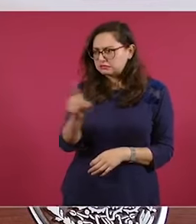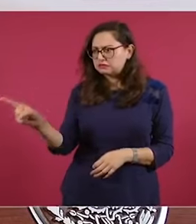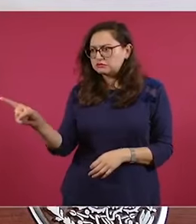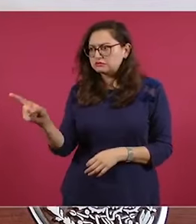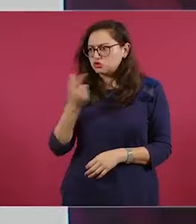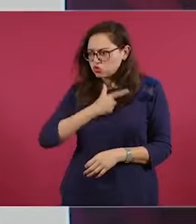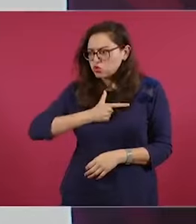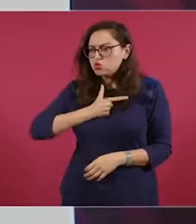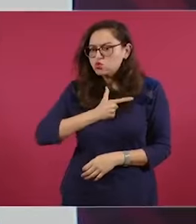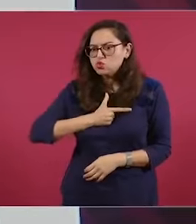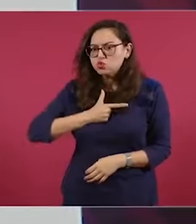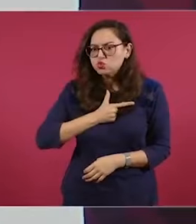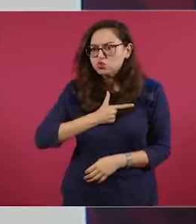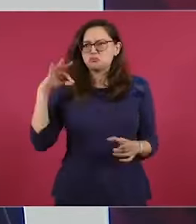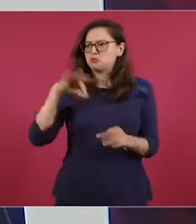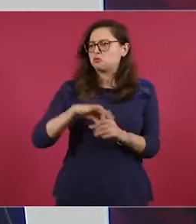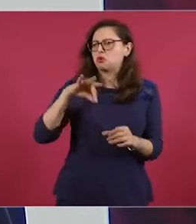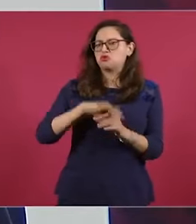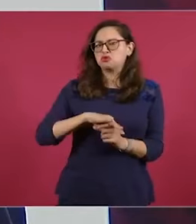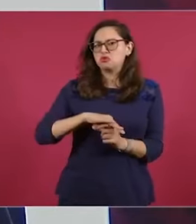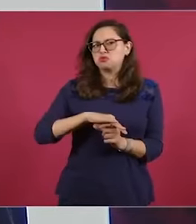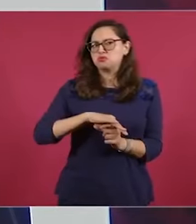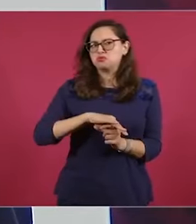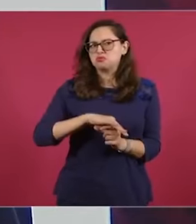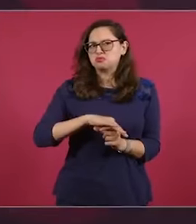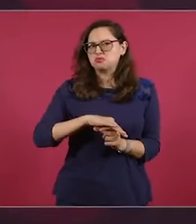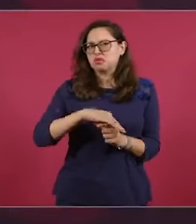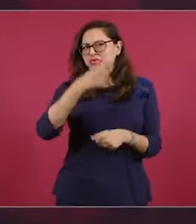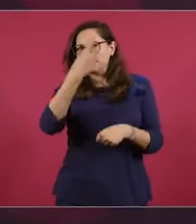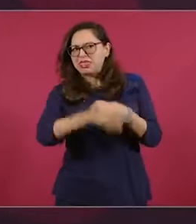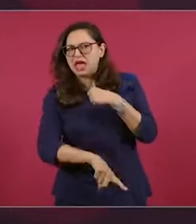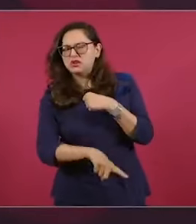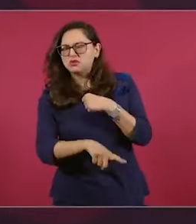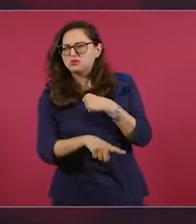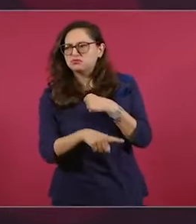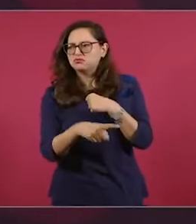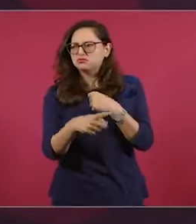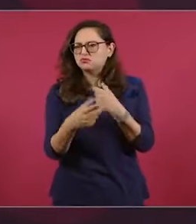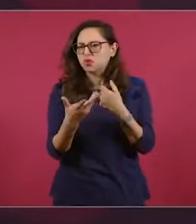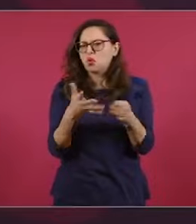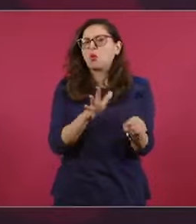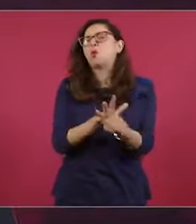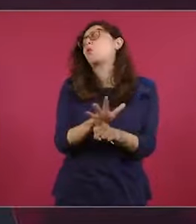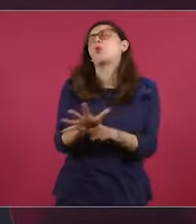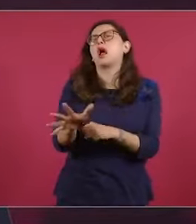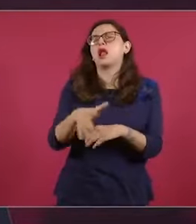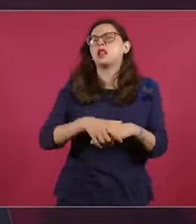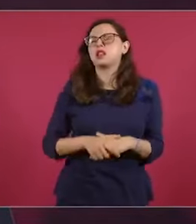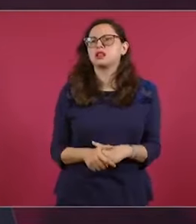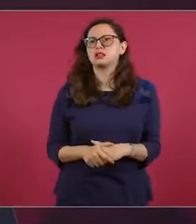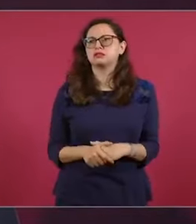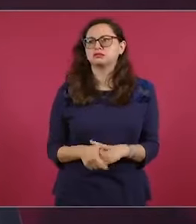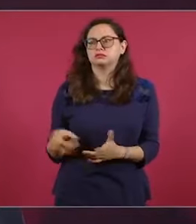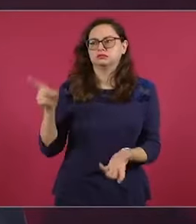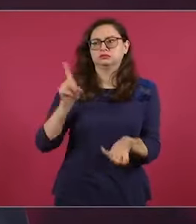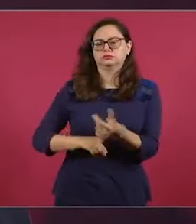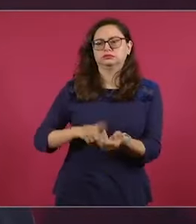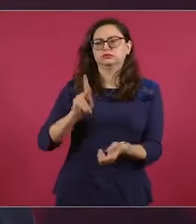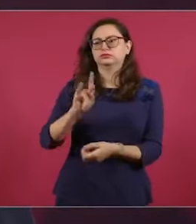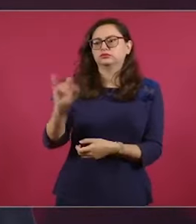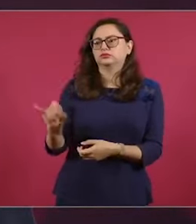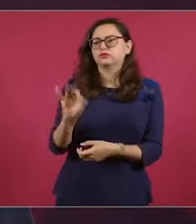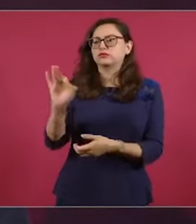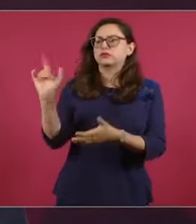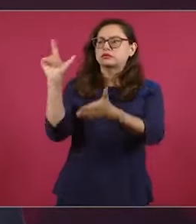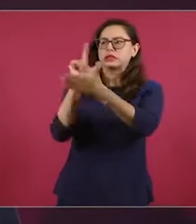Derecho? ¿En qué afecta que se utilice un método democrático para limpiar, en este